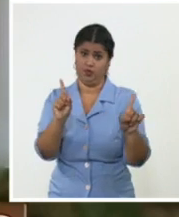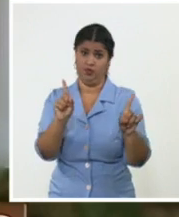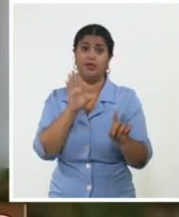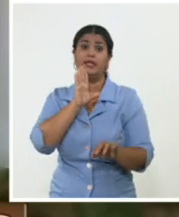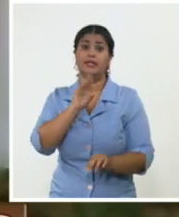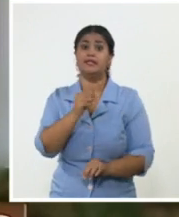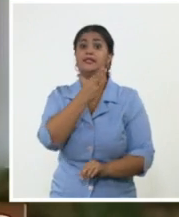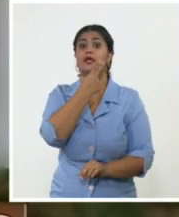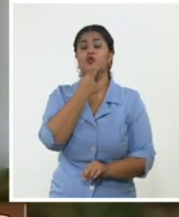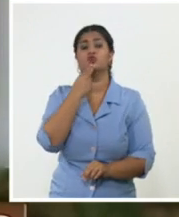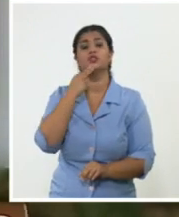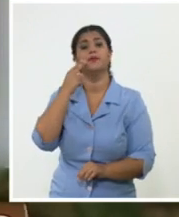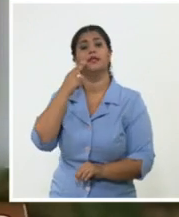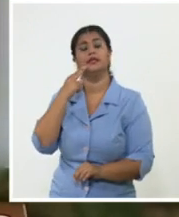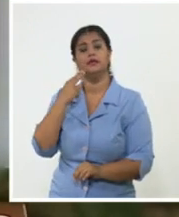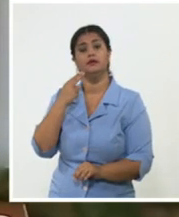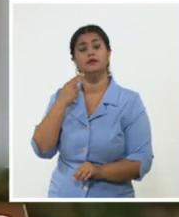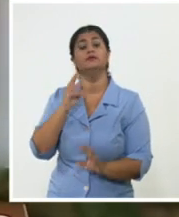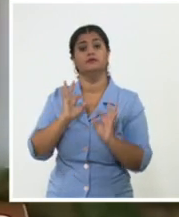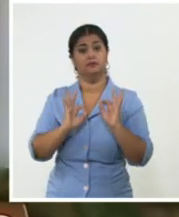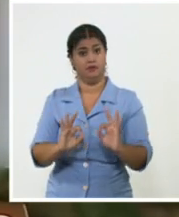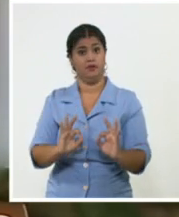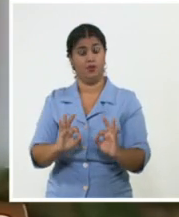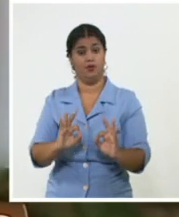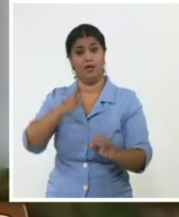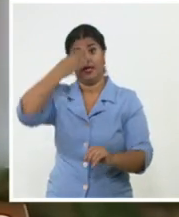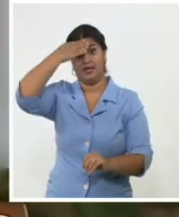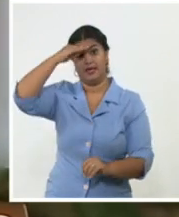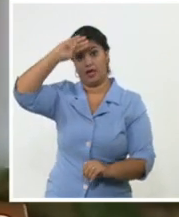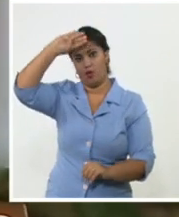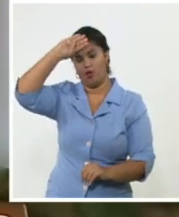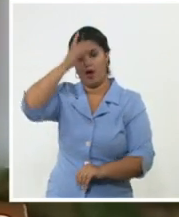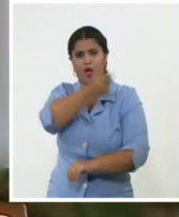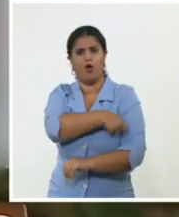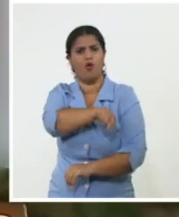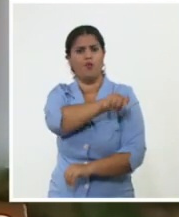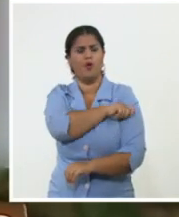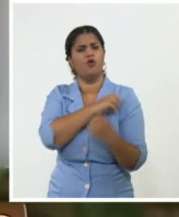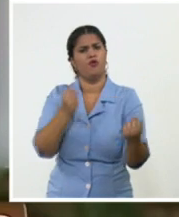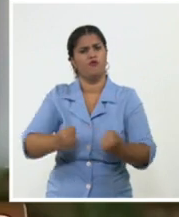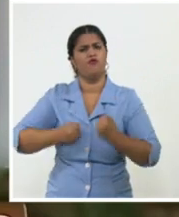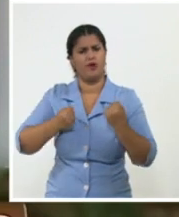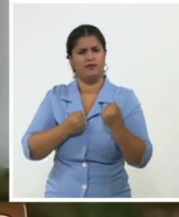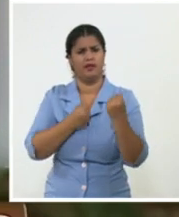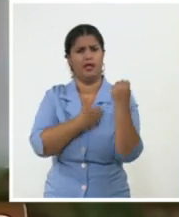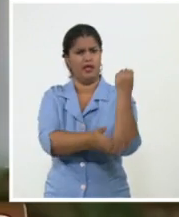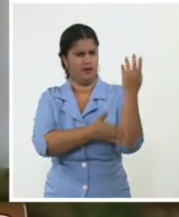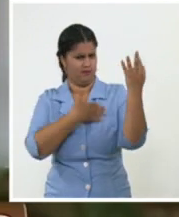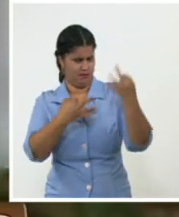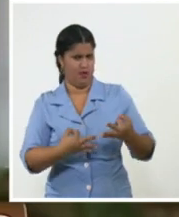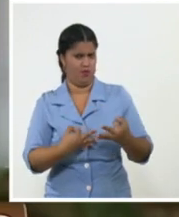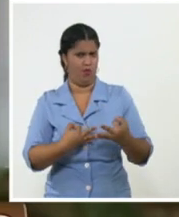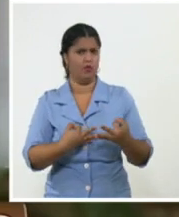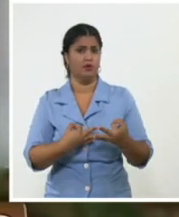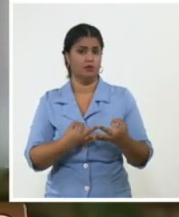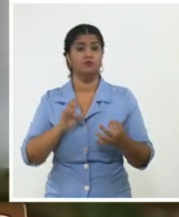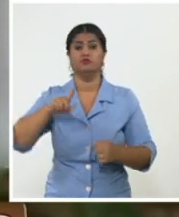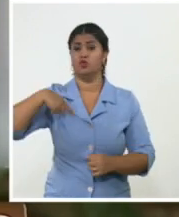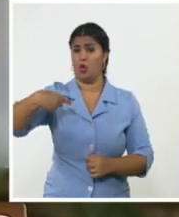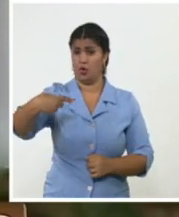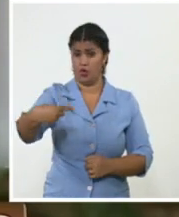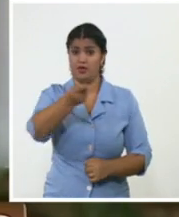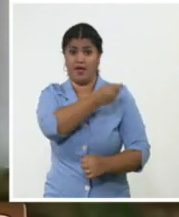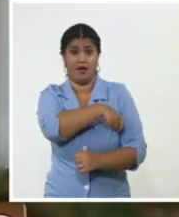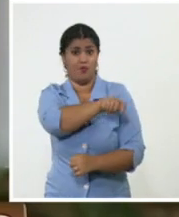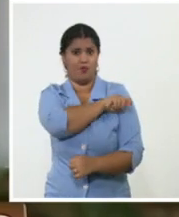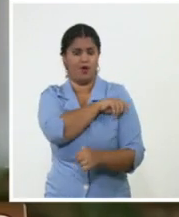prueba que taje una nube de ideas. Y precisamente defendiendo esas ideas es que nuestro pueblo se ha venido sobreponiendo y